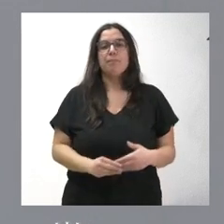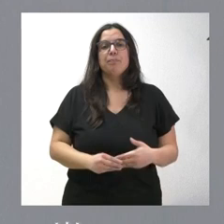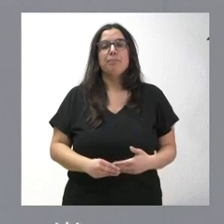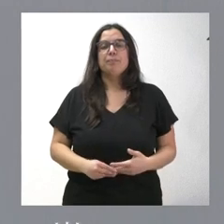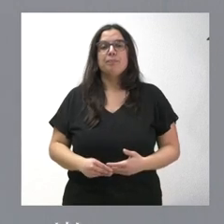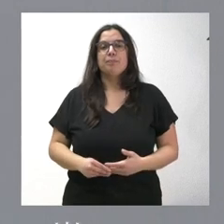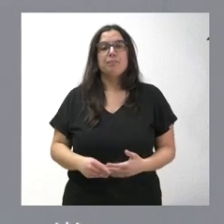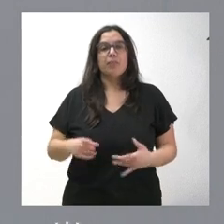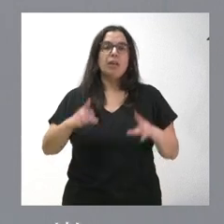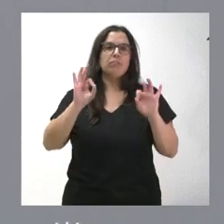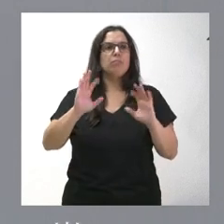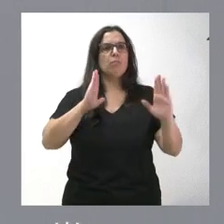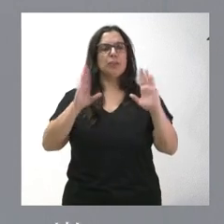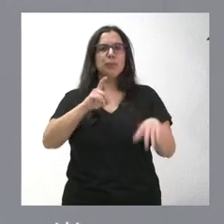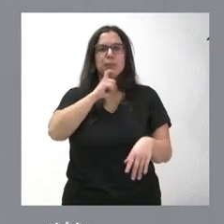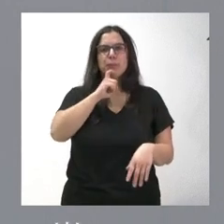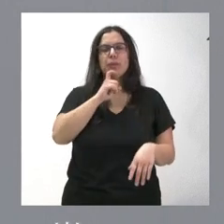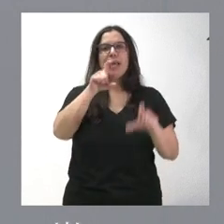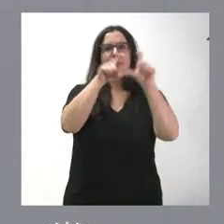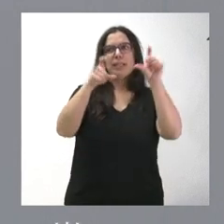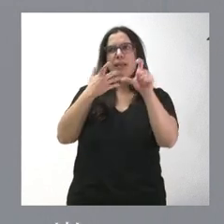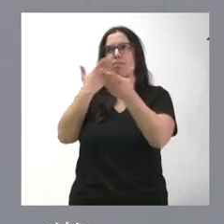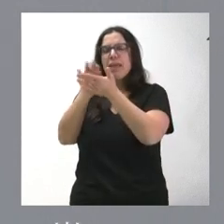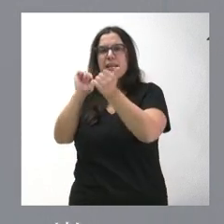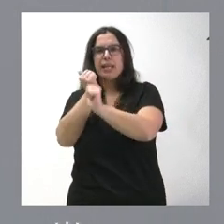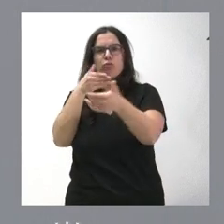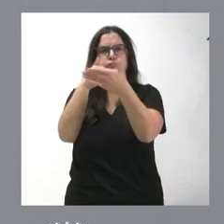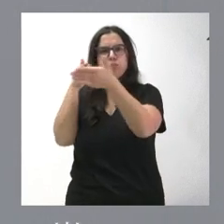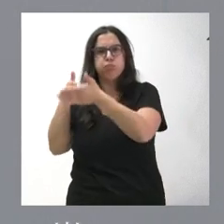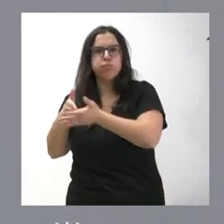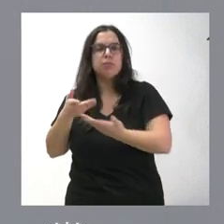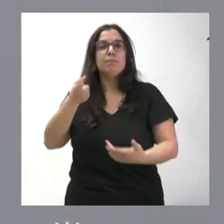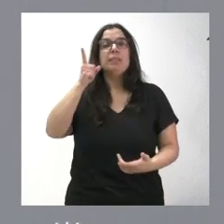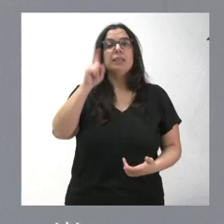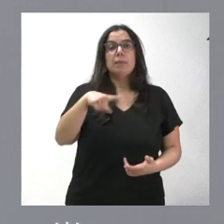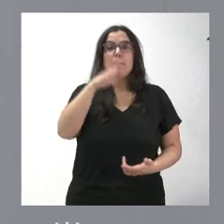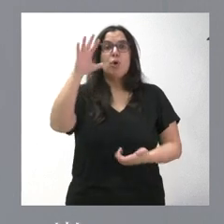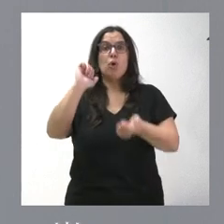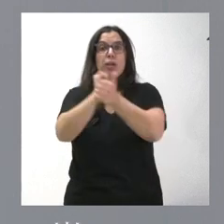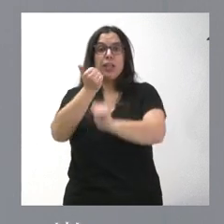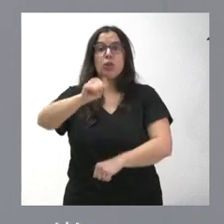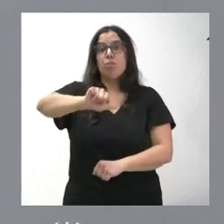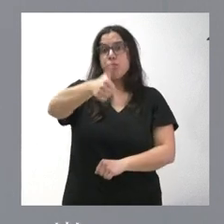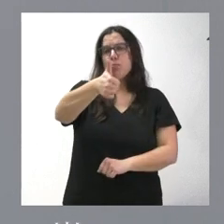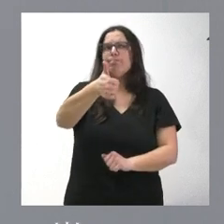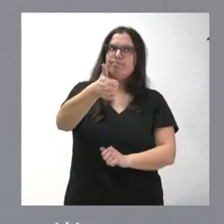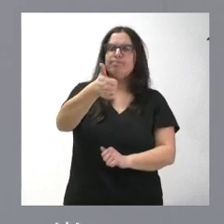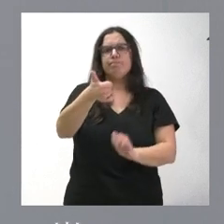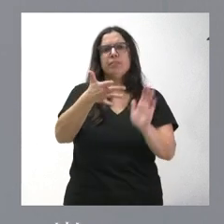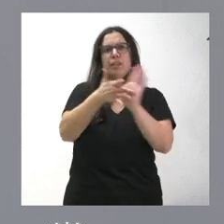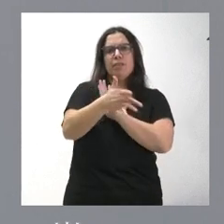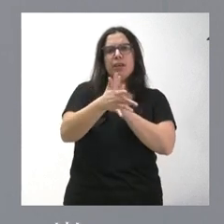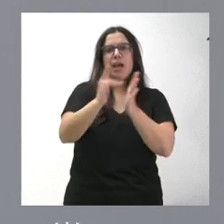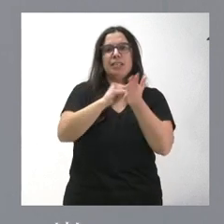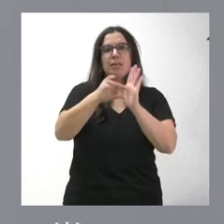especialmente complejo en el acceso de las empresas al crédito, tanto por la posibilidad de que el crédito se obtenga, lo cual exige fortalecer todo el